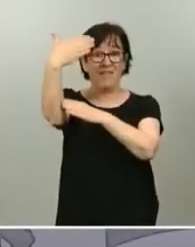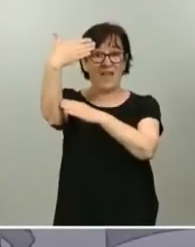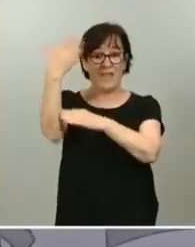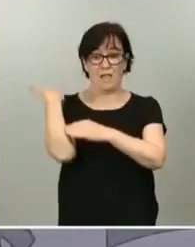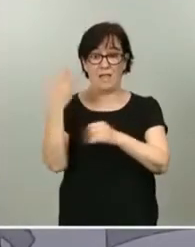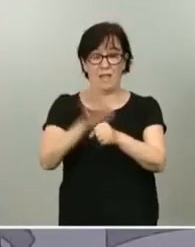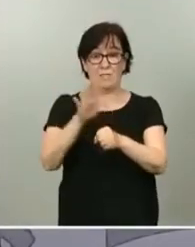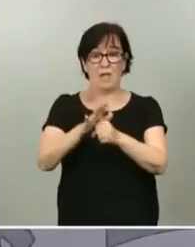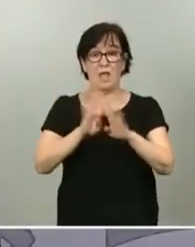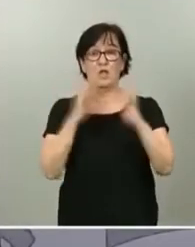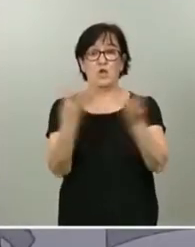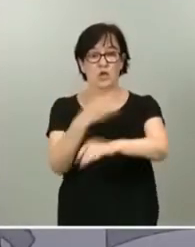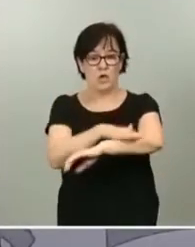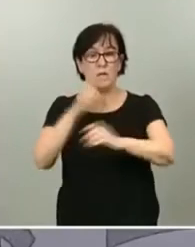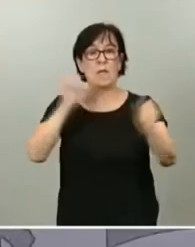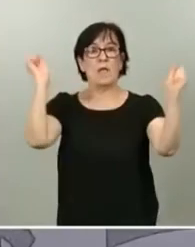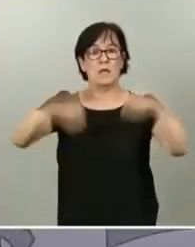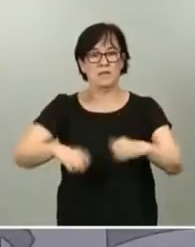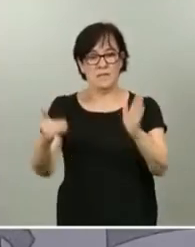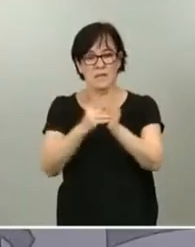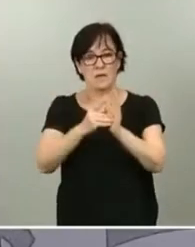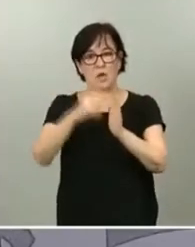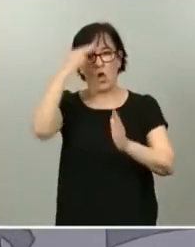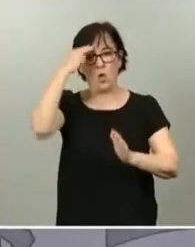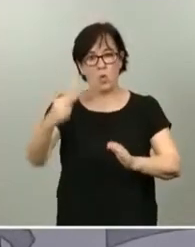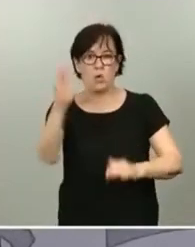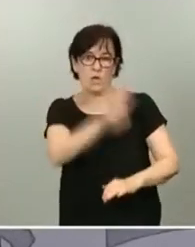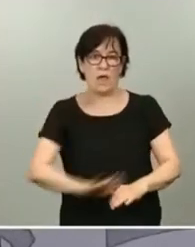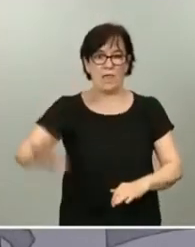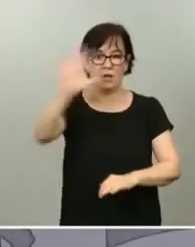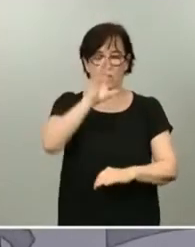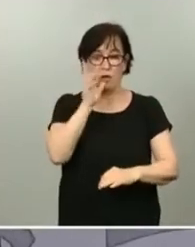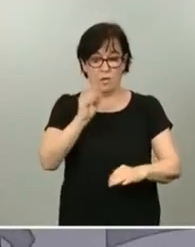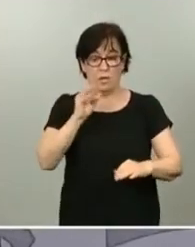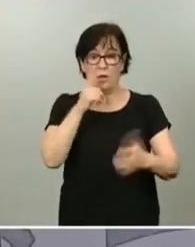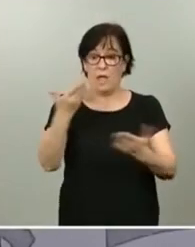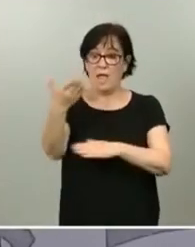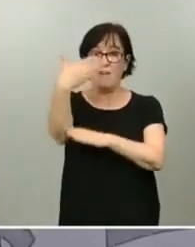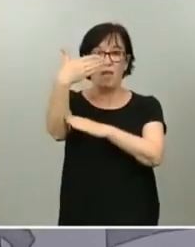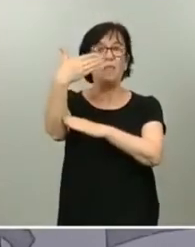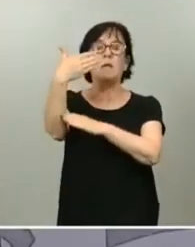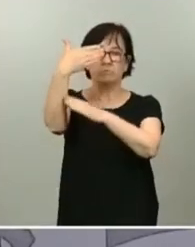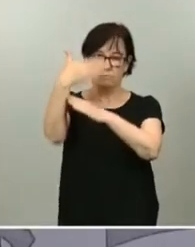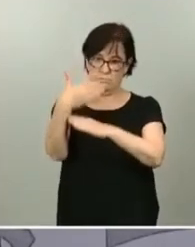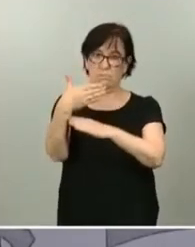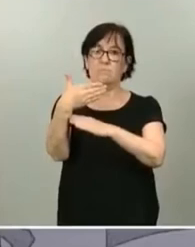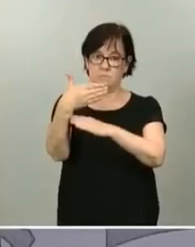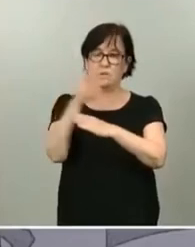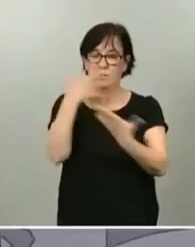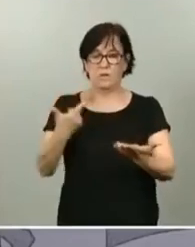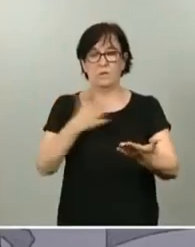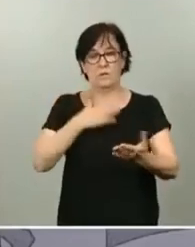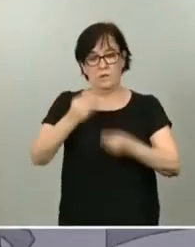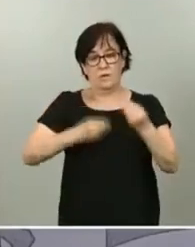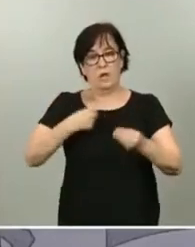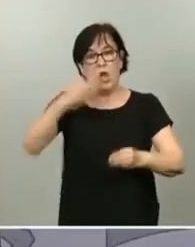Consejo de Ministros en el que aprobamos el decreto de luto nacional, las banderas, como decía, están ondeando a media asta en el ejercicio del luto